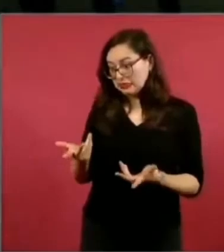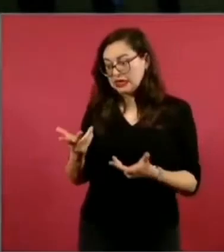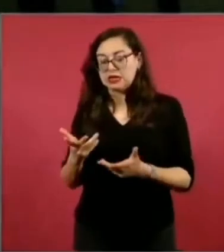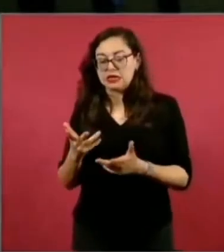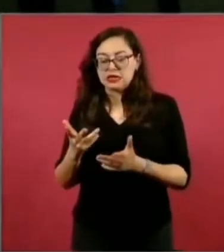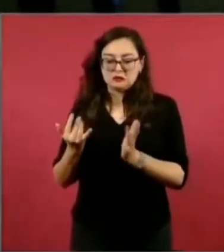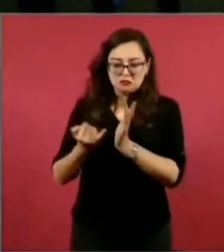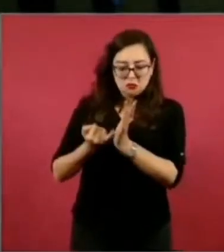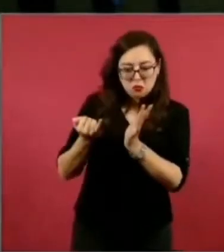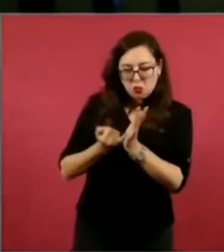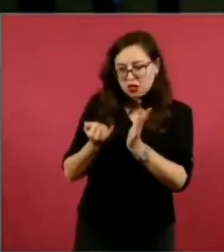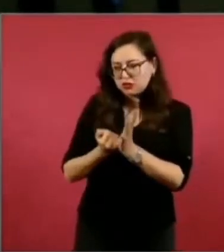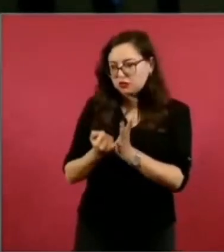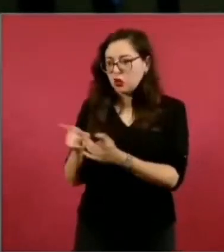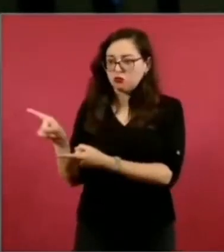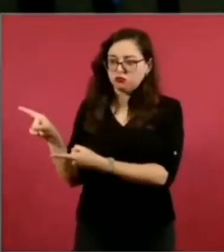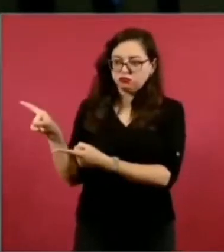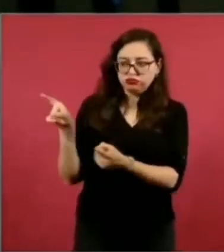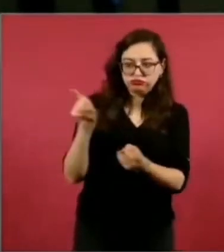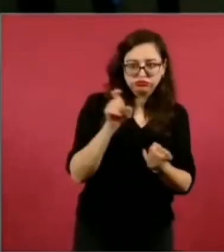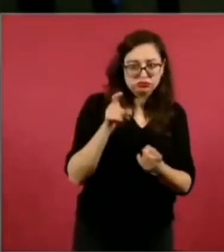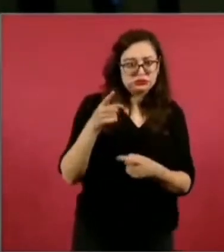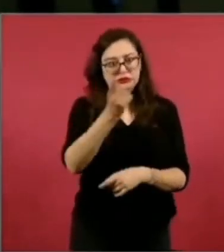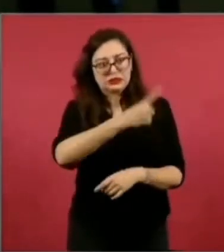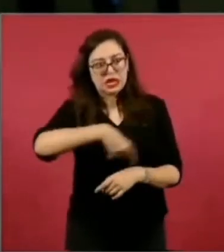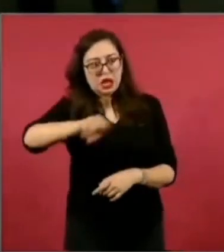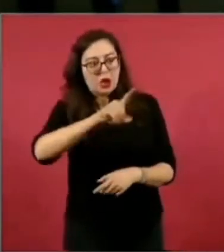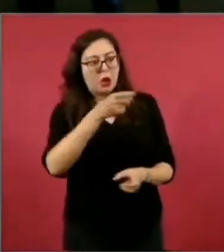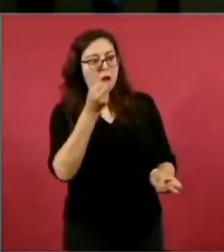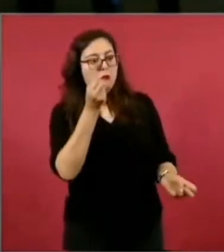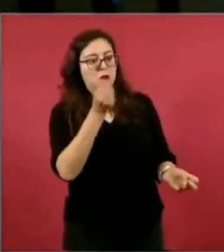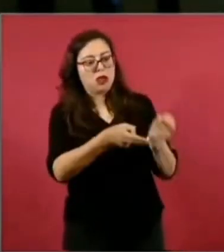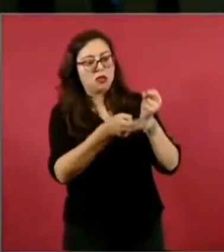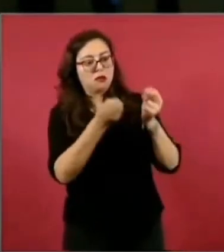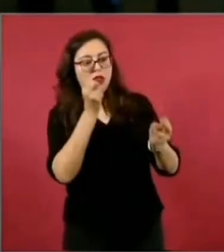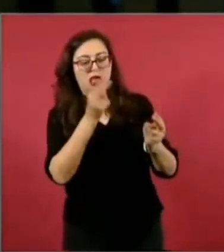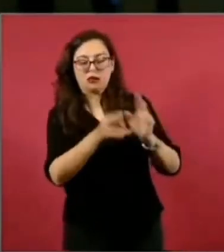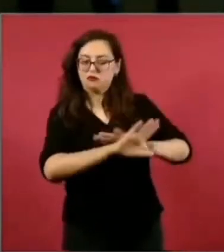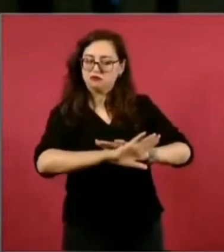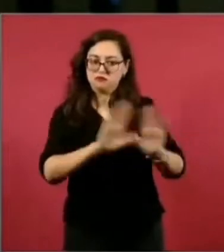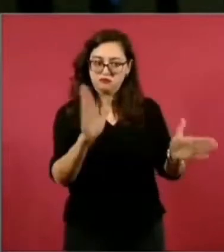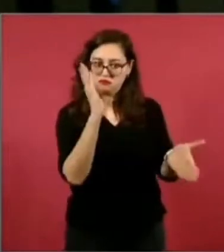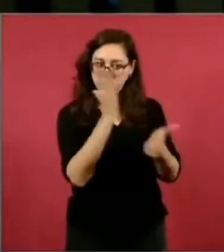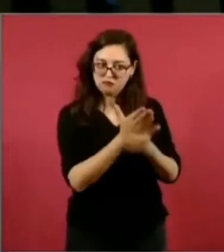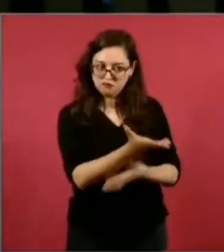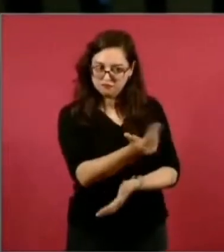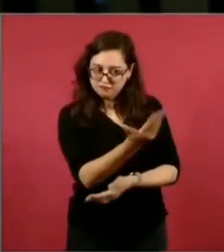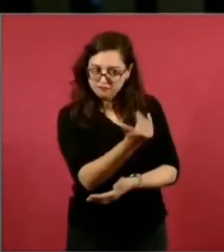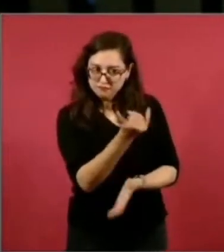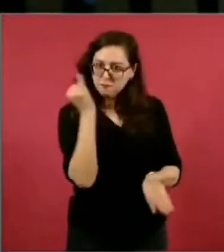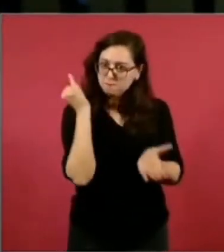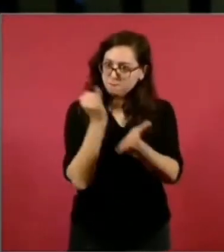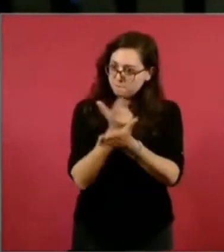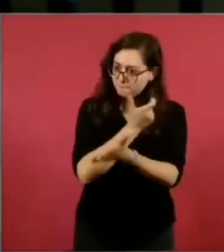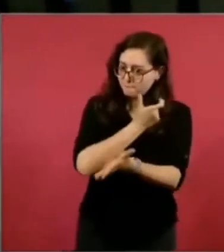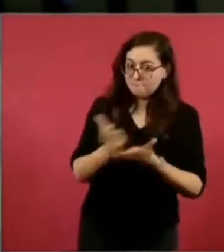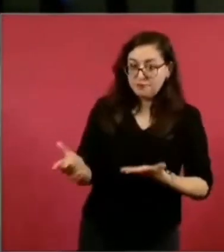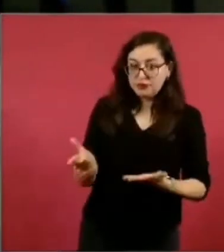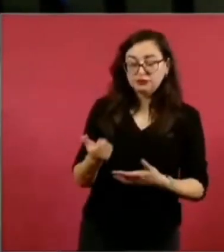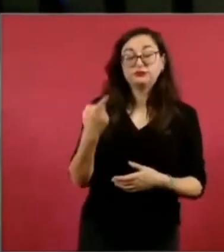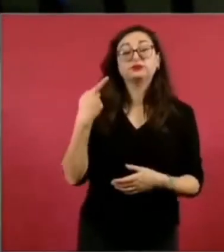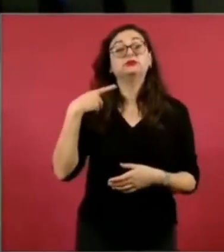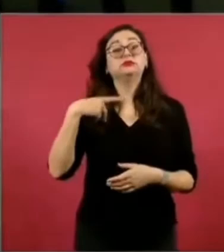privilegios o maniobras que se han tenido y que se tenían anteriormente. Sin embargo, justo información del SAT y de la Fiscalía de Nuevo León, han